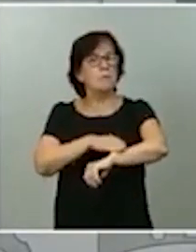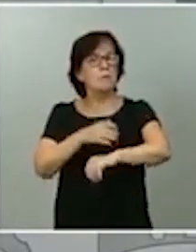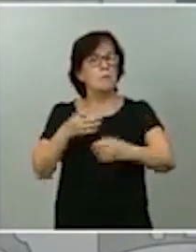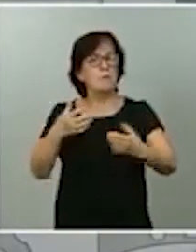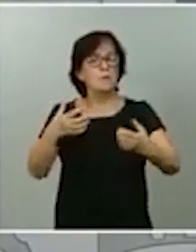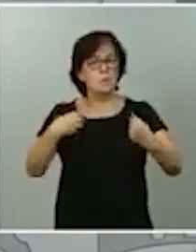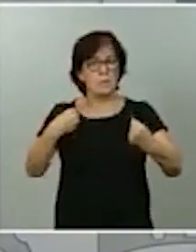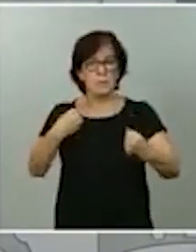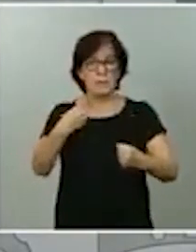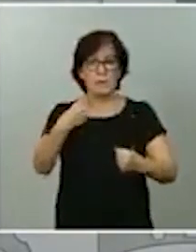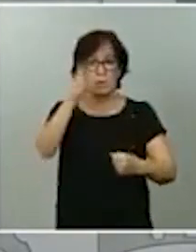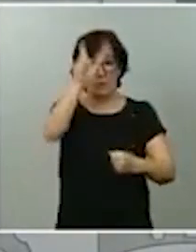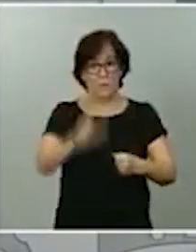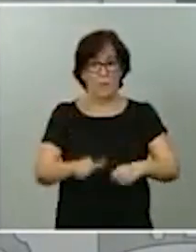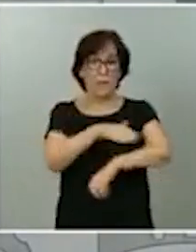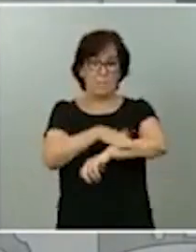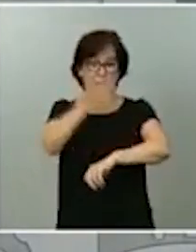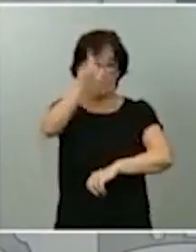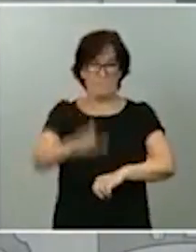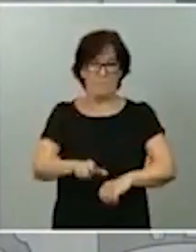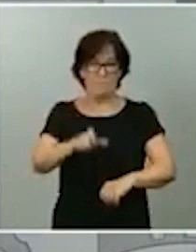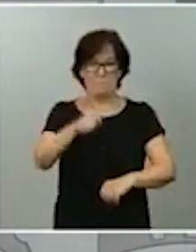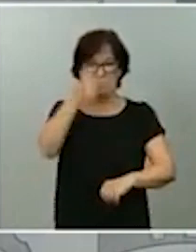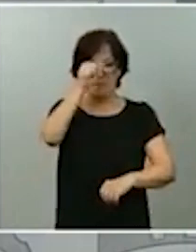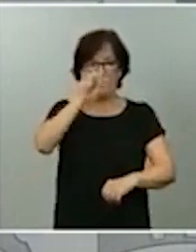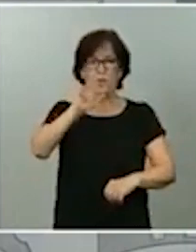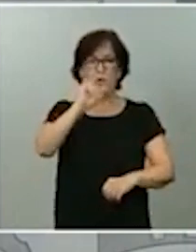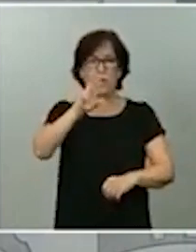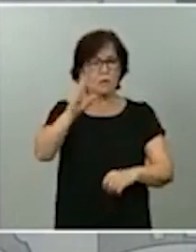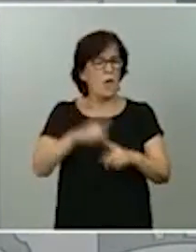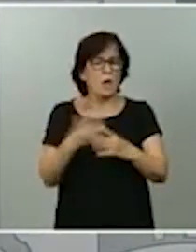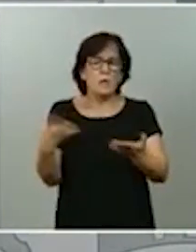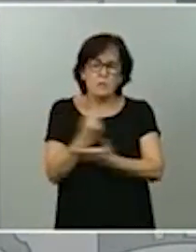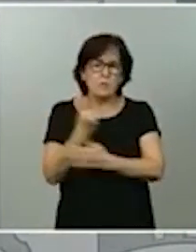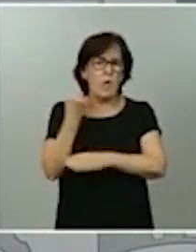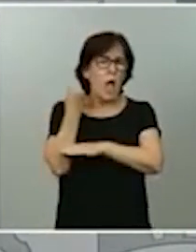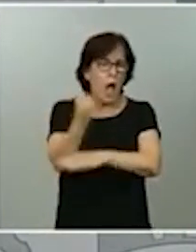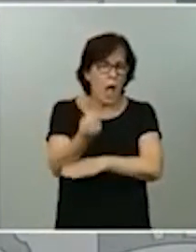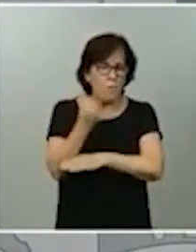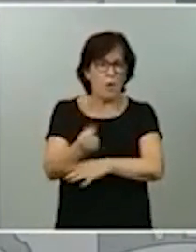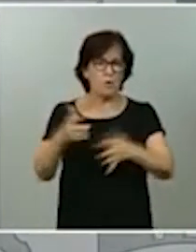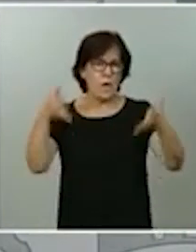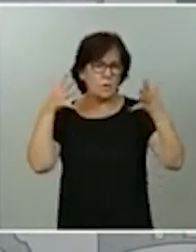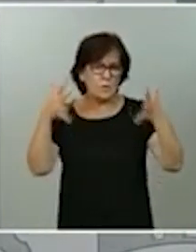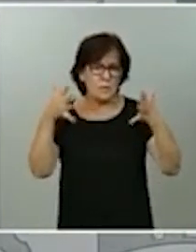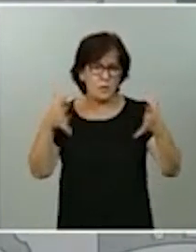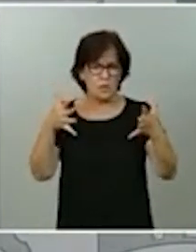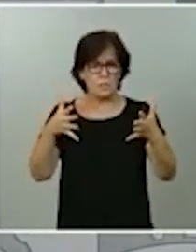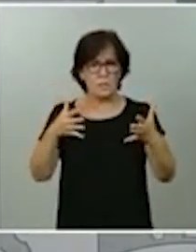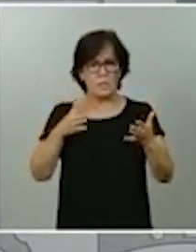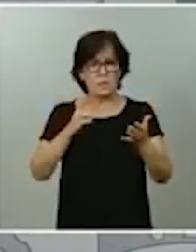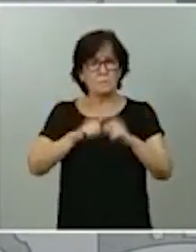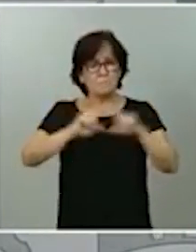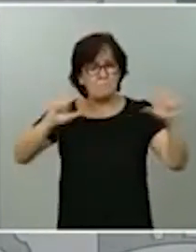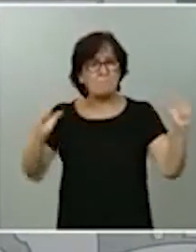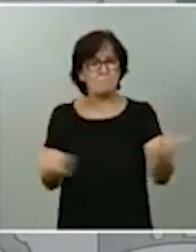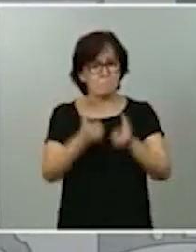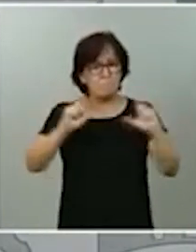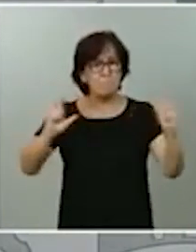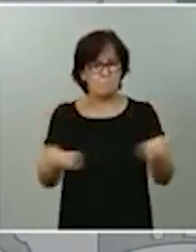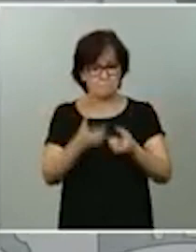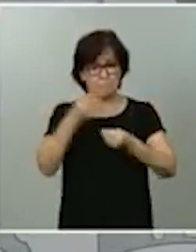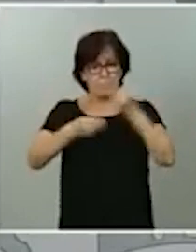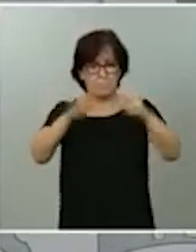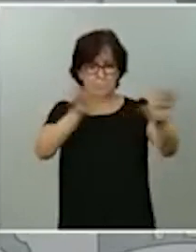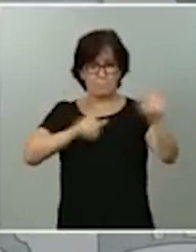ministro Illa, ha prestado todo su apoyo, todo su asesoramiento a través de las reuniones que se han venido convocando durante